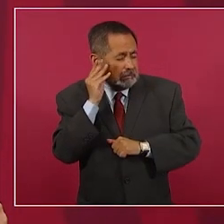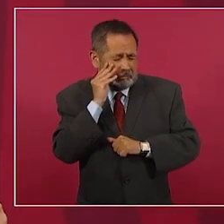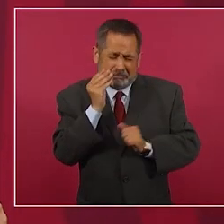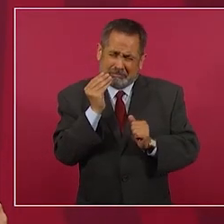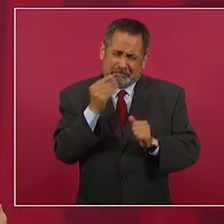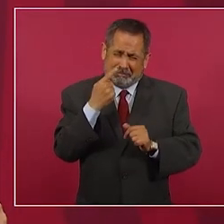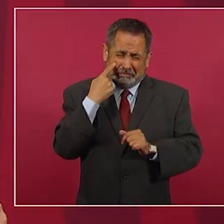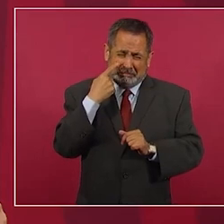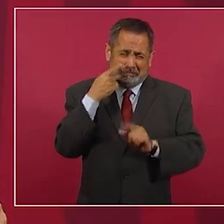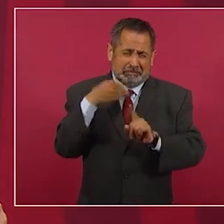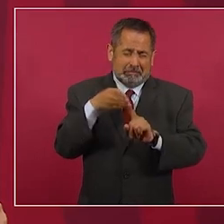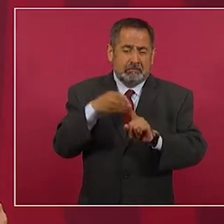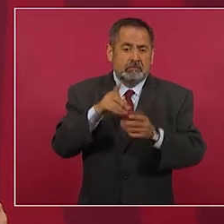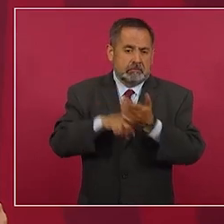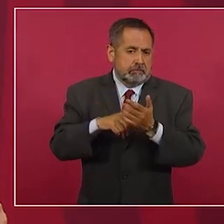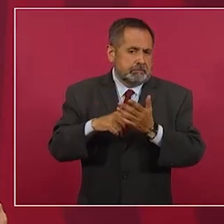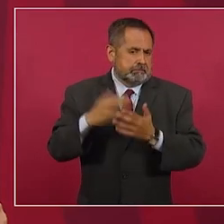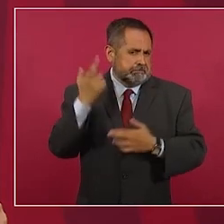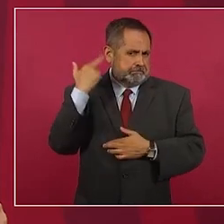un programa de radio